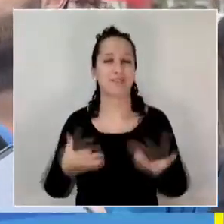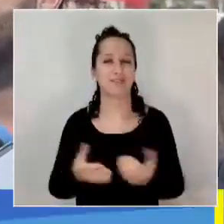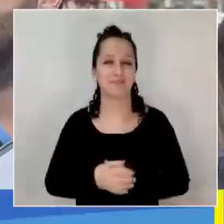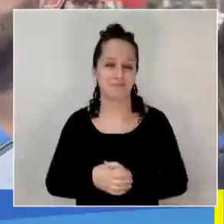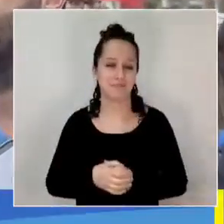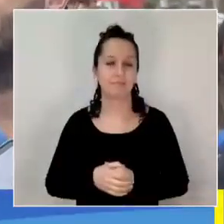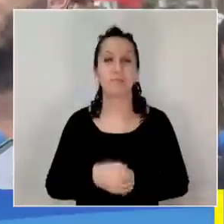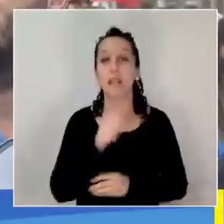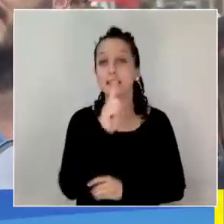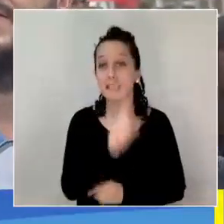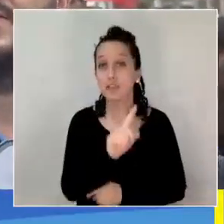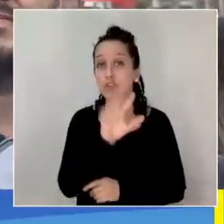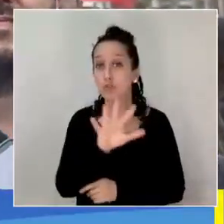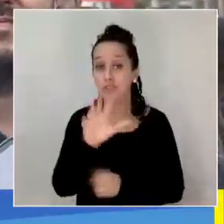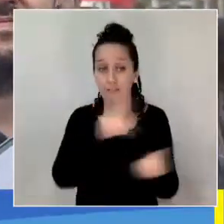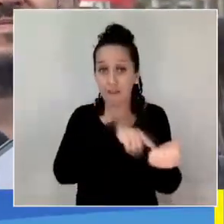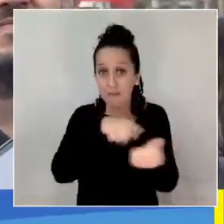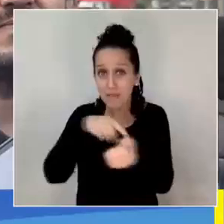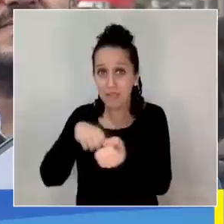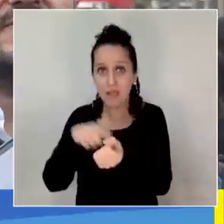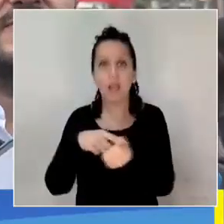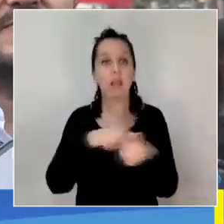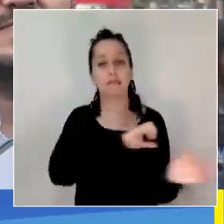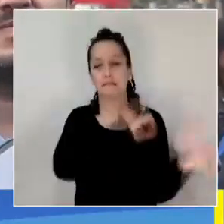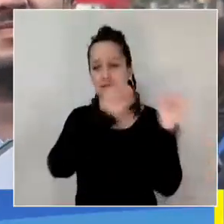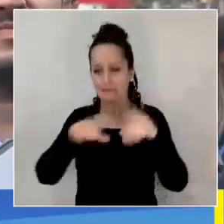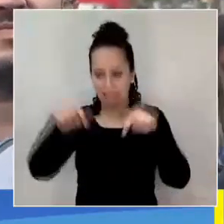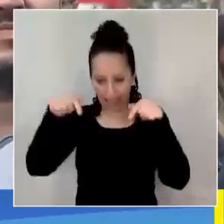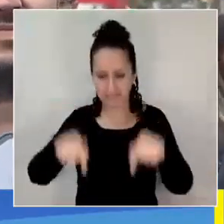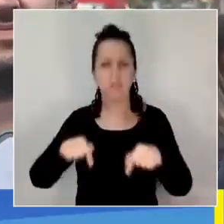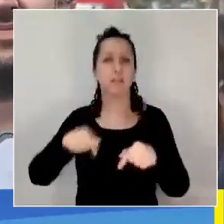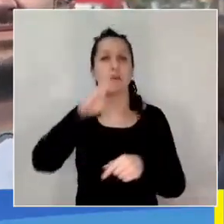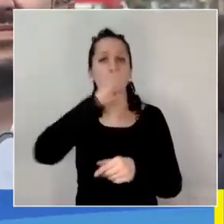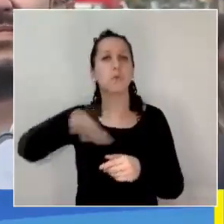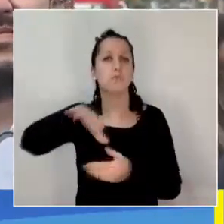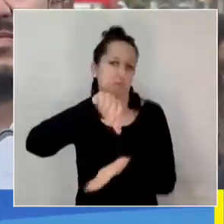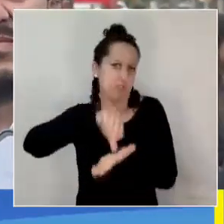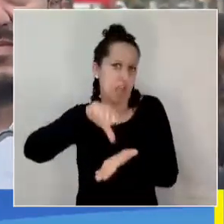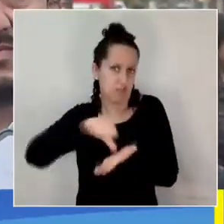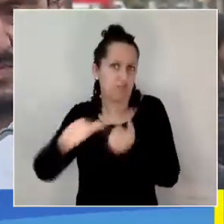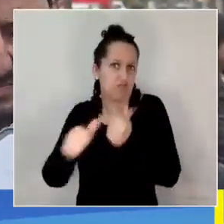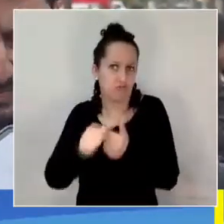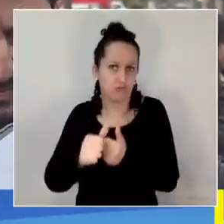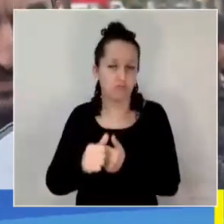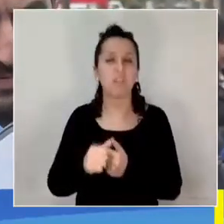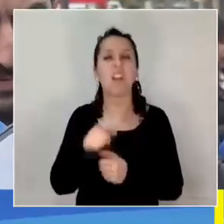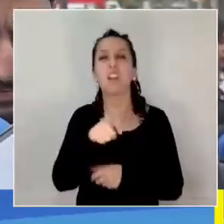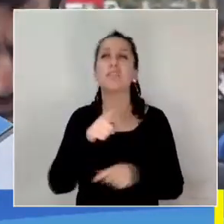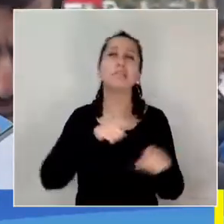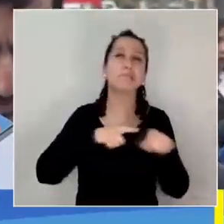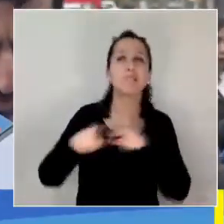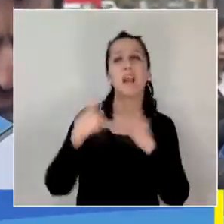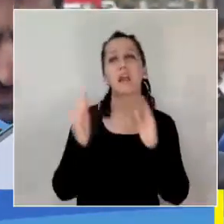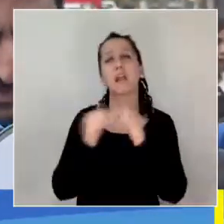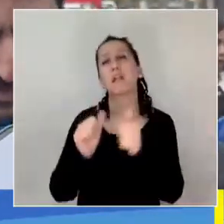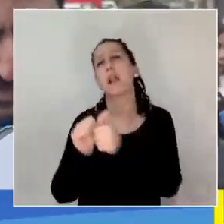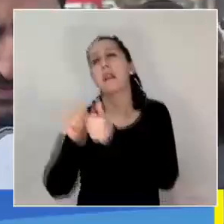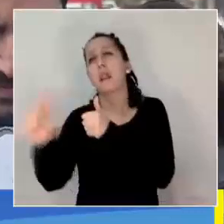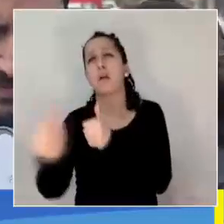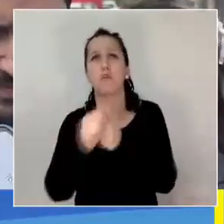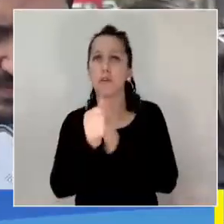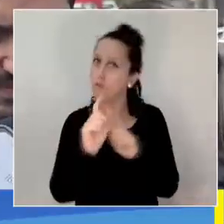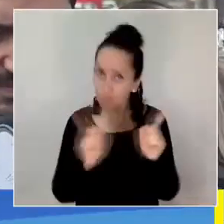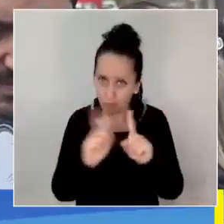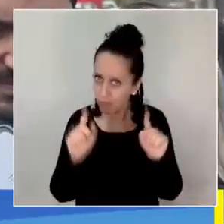familias que van a quedar en el sector céntrico de la comuna de Concepción no están consiguiendo sus viviendas alejadas de la comuna,